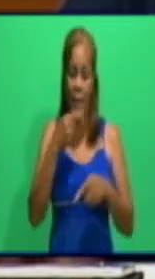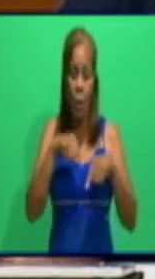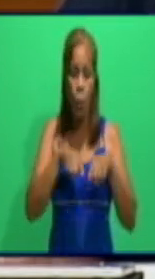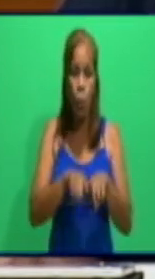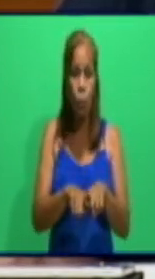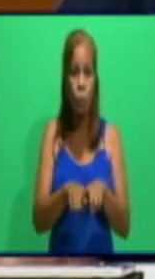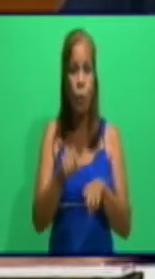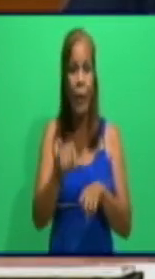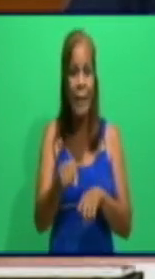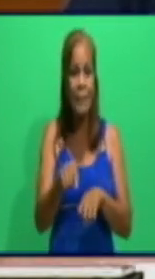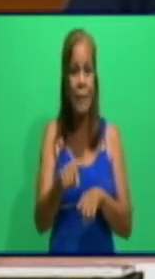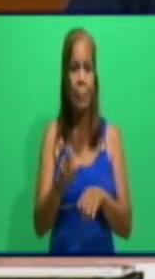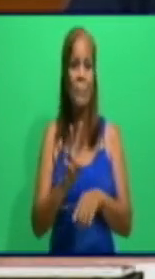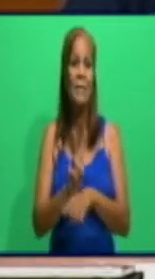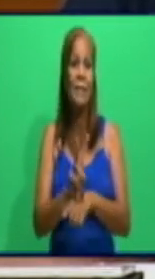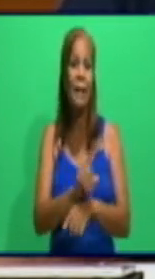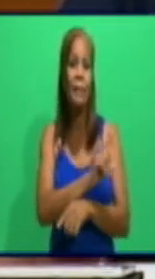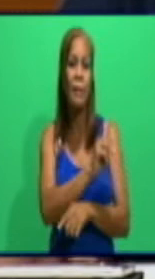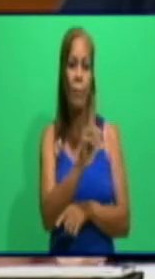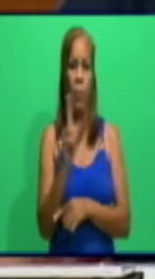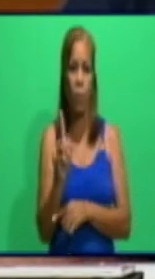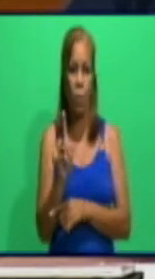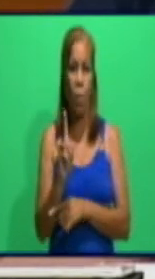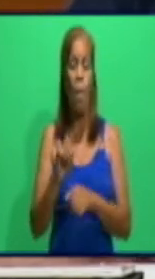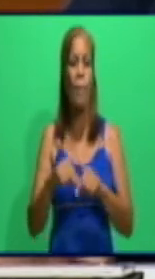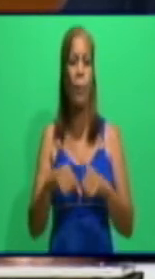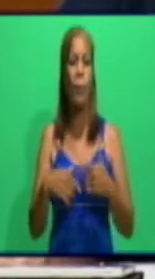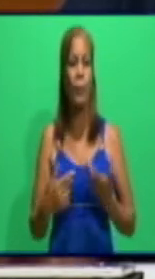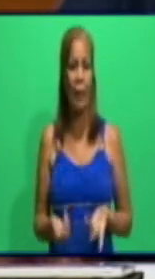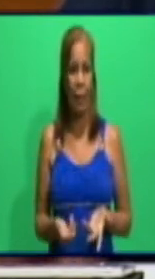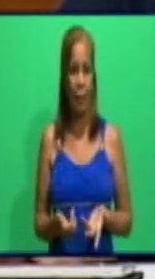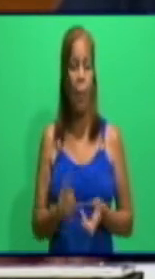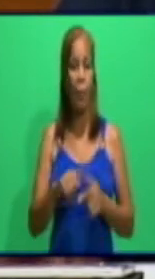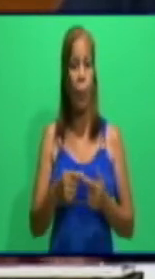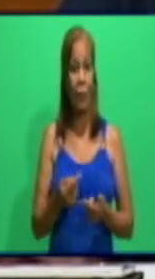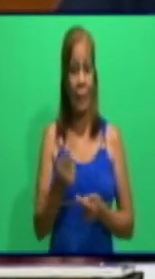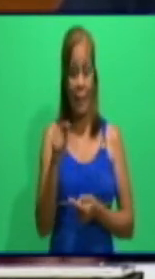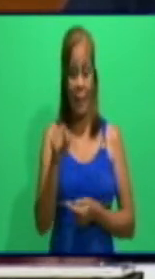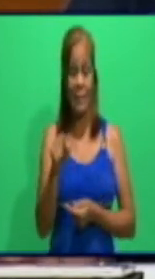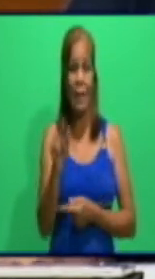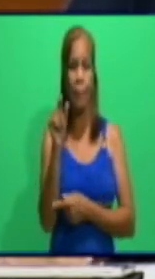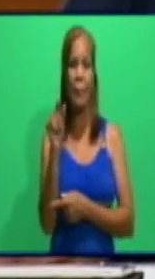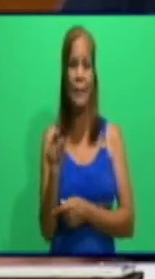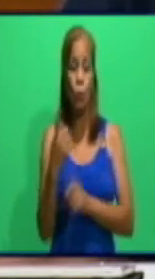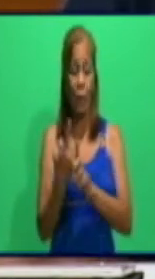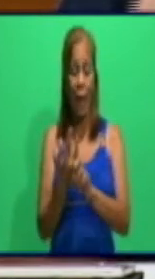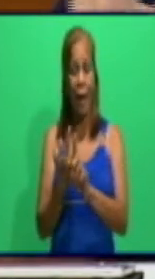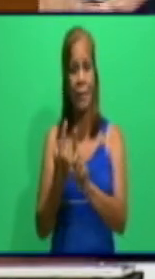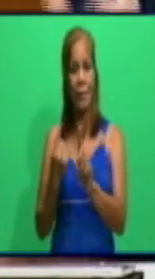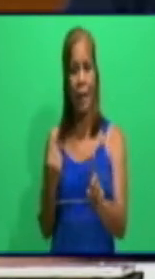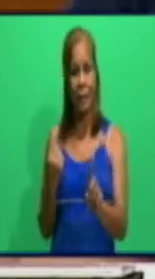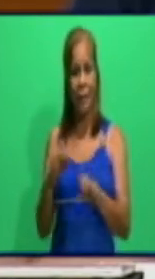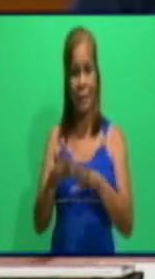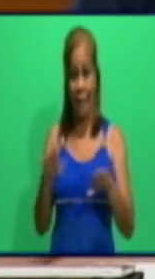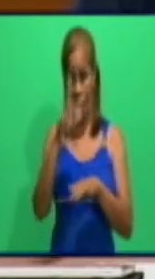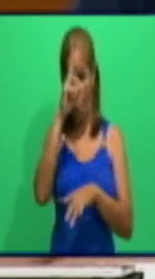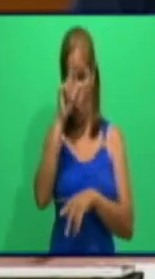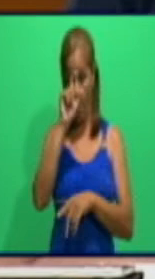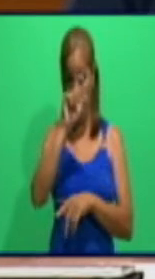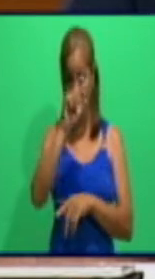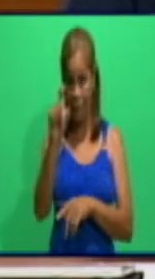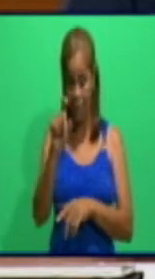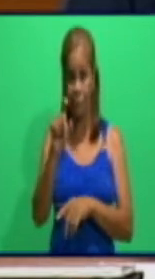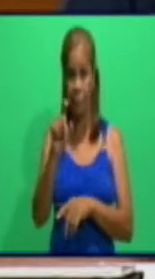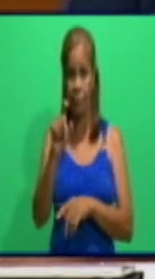ni visitas en los hospitales. ¿Por qué? Porque precisamente la persona, ya el hospital como institución,